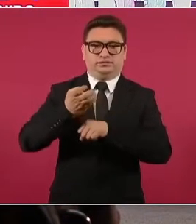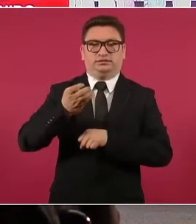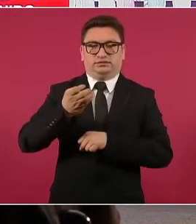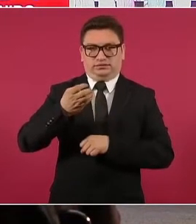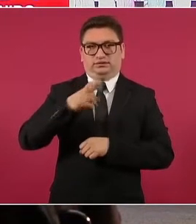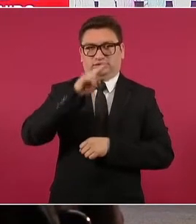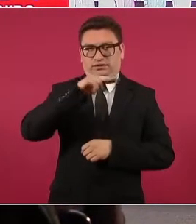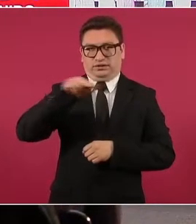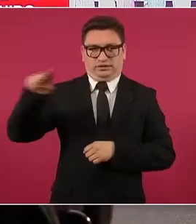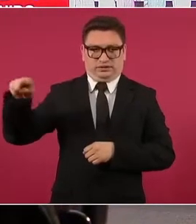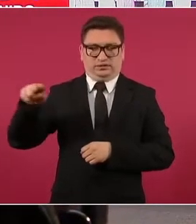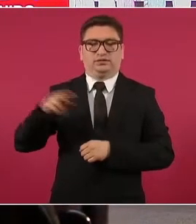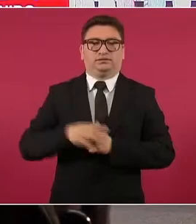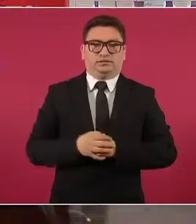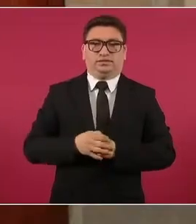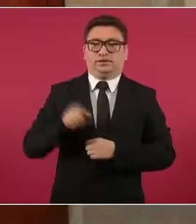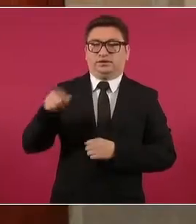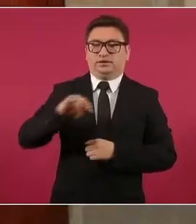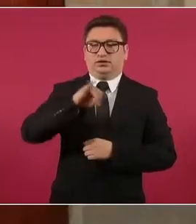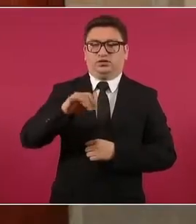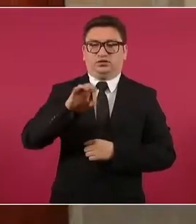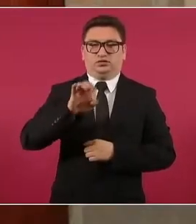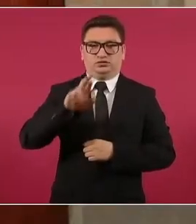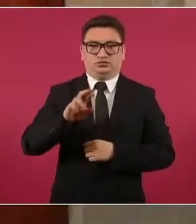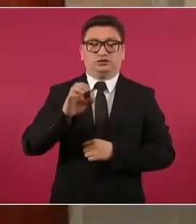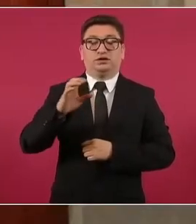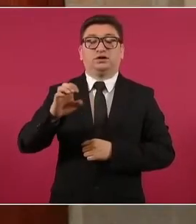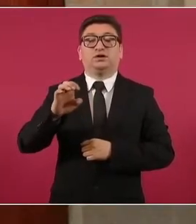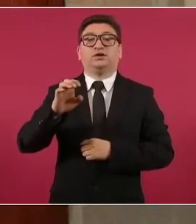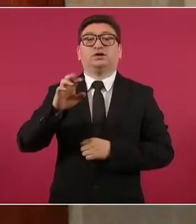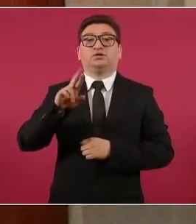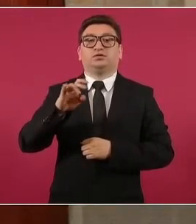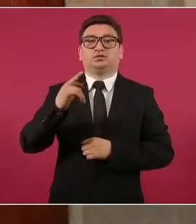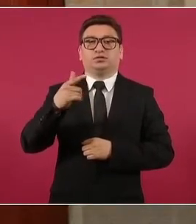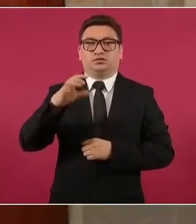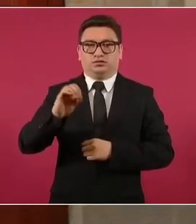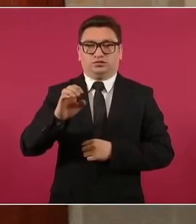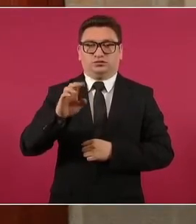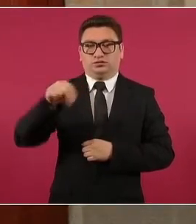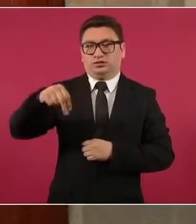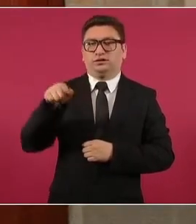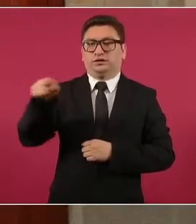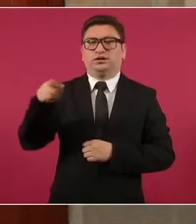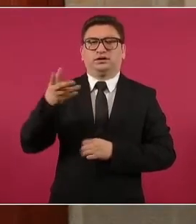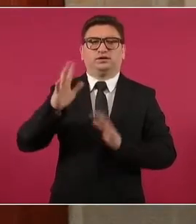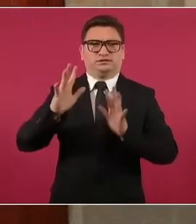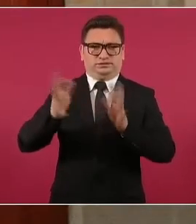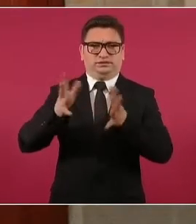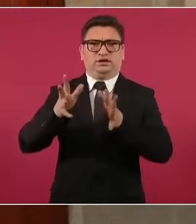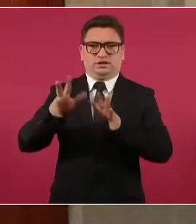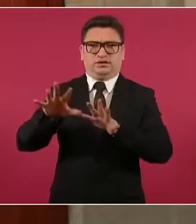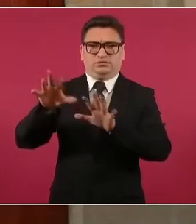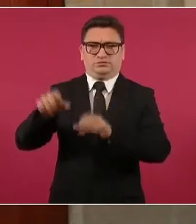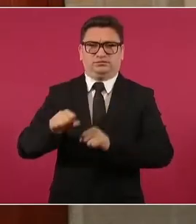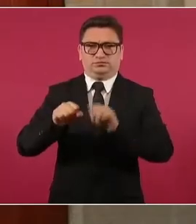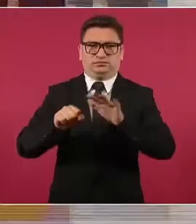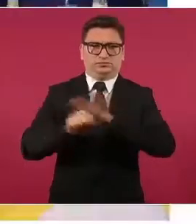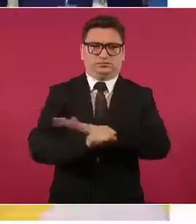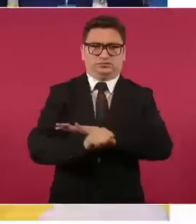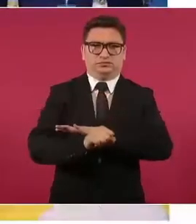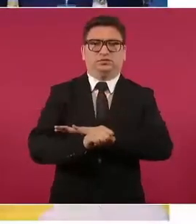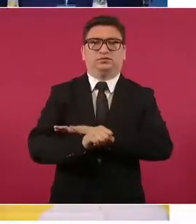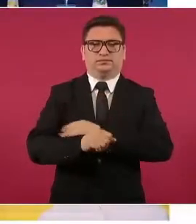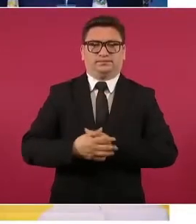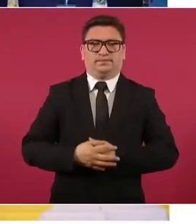Nayarit. Se trata de José Rodrigo N., quien ya se encontraba o se encuentra recluido en un